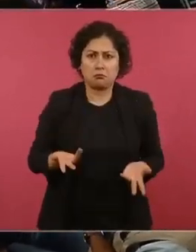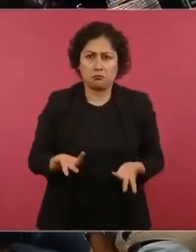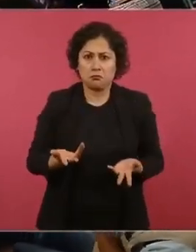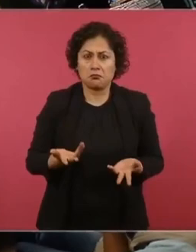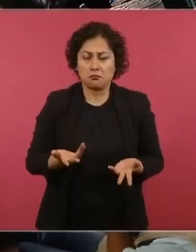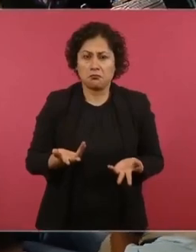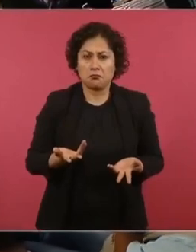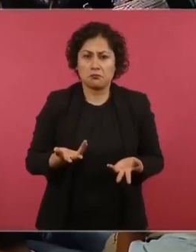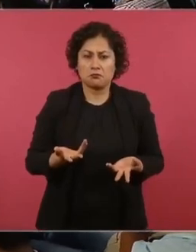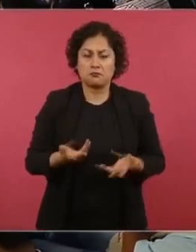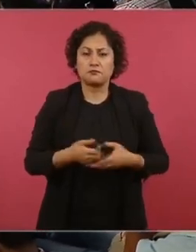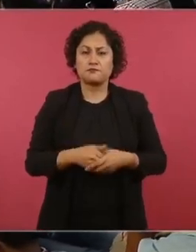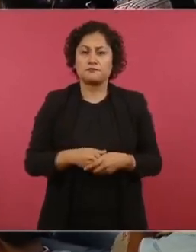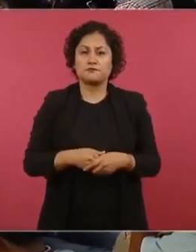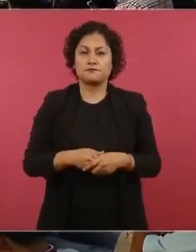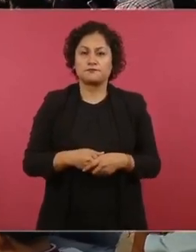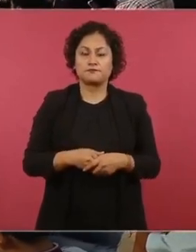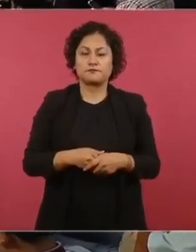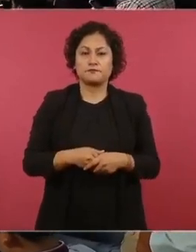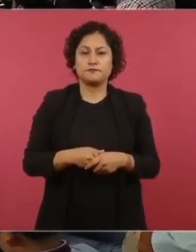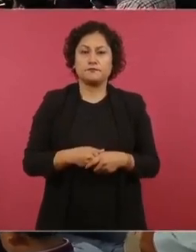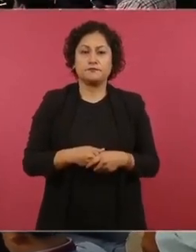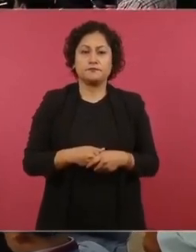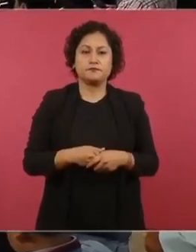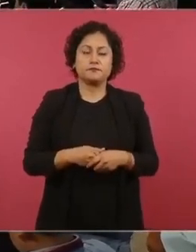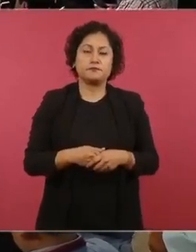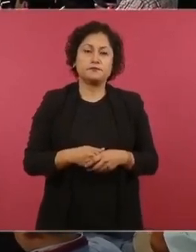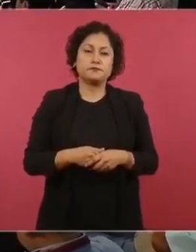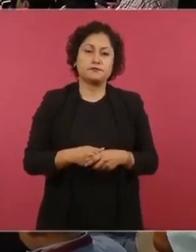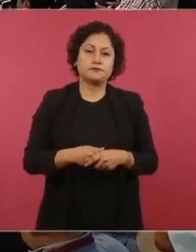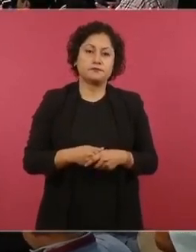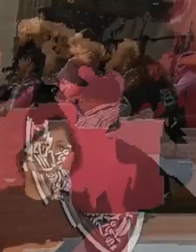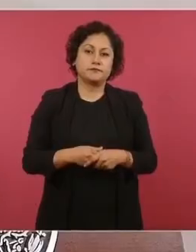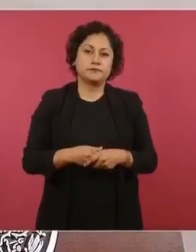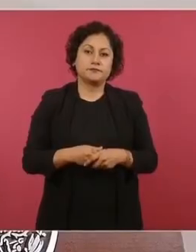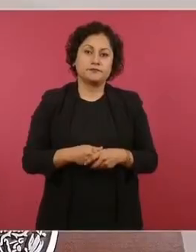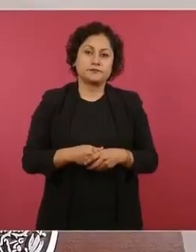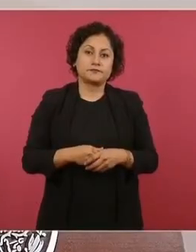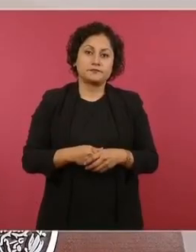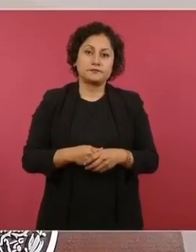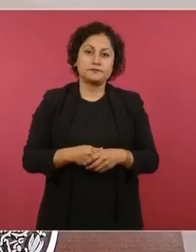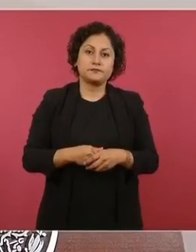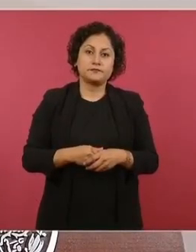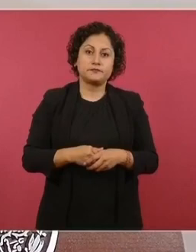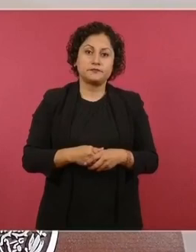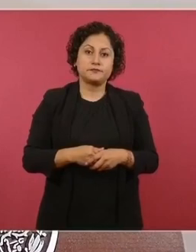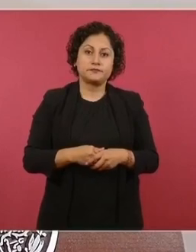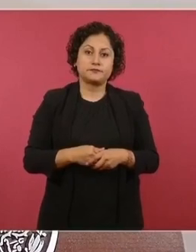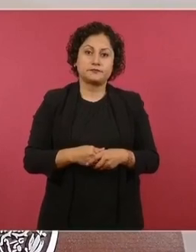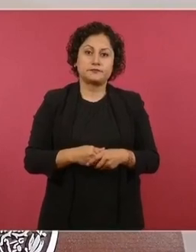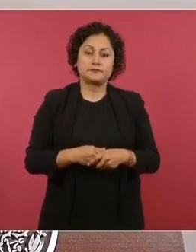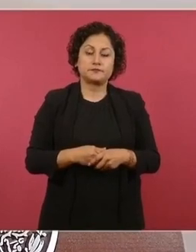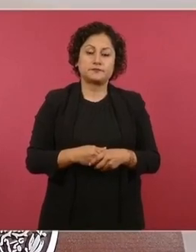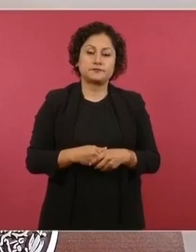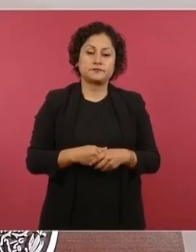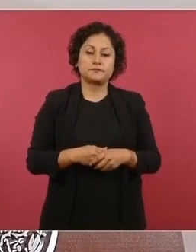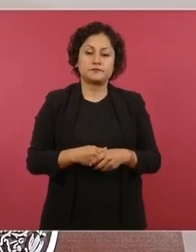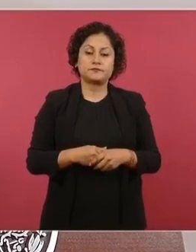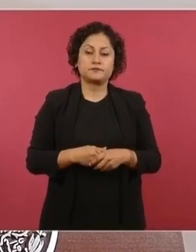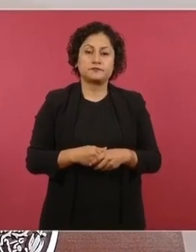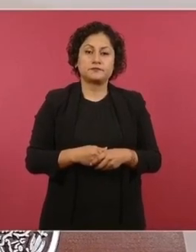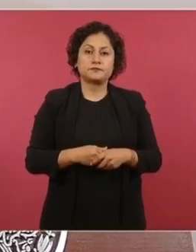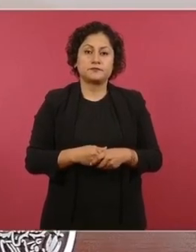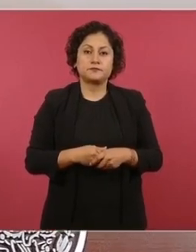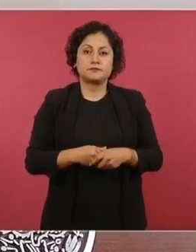declaremos